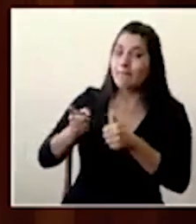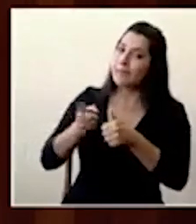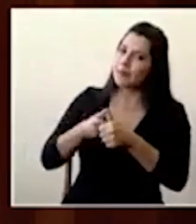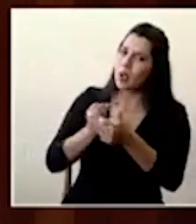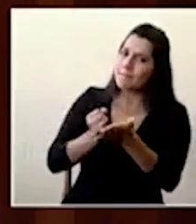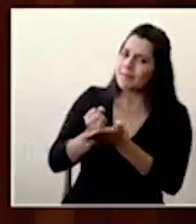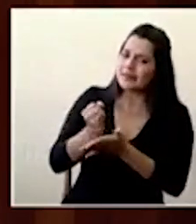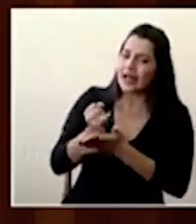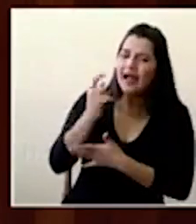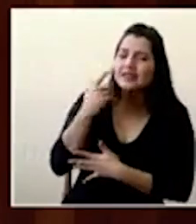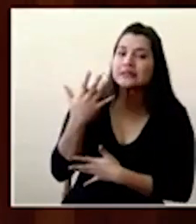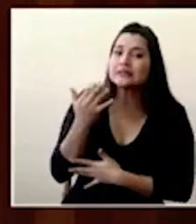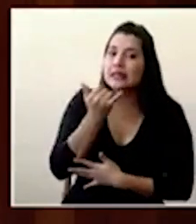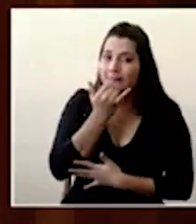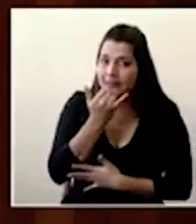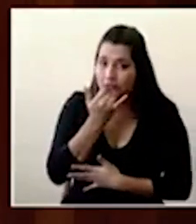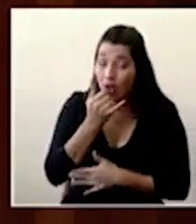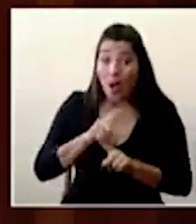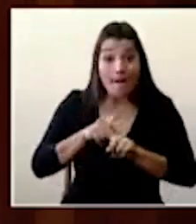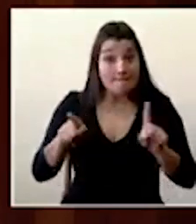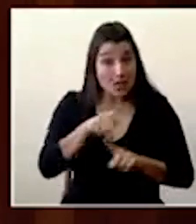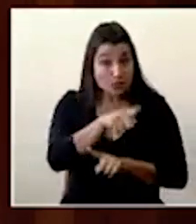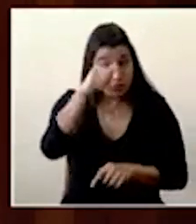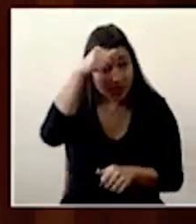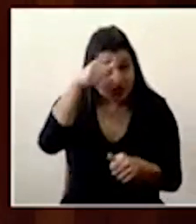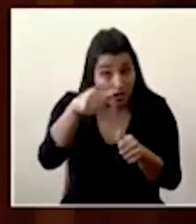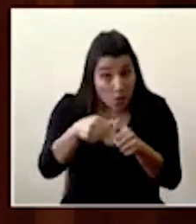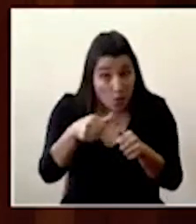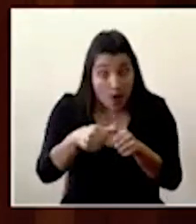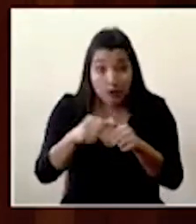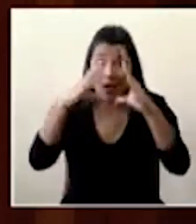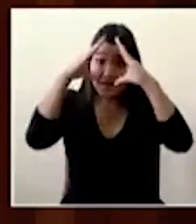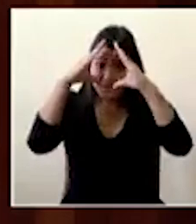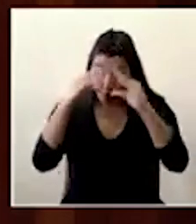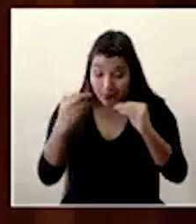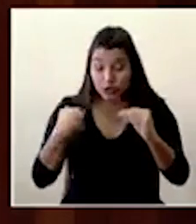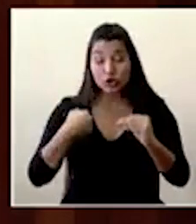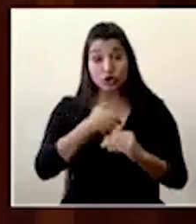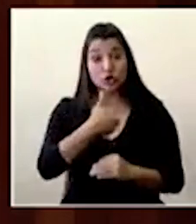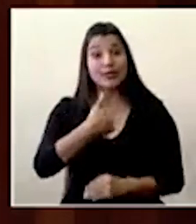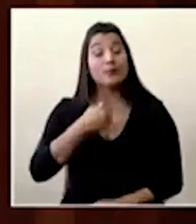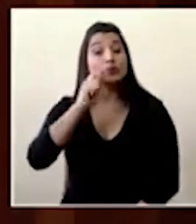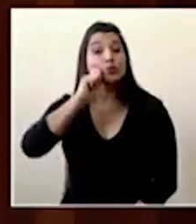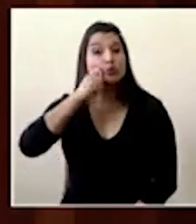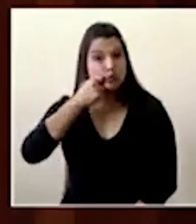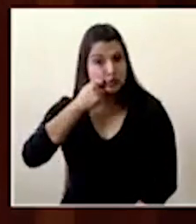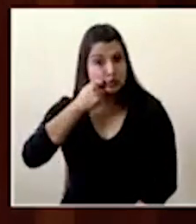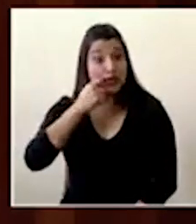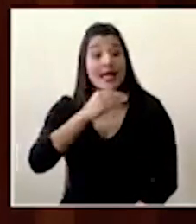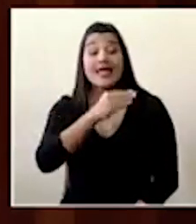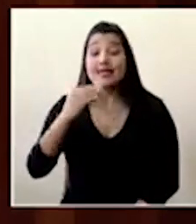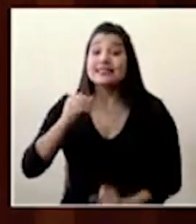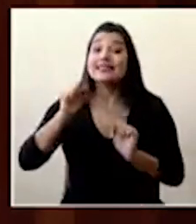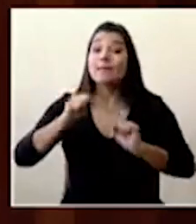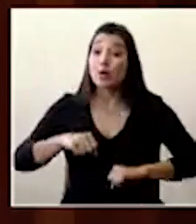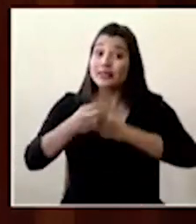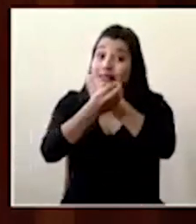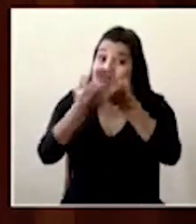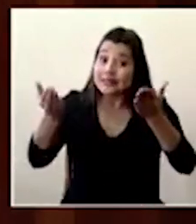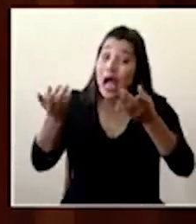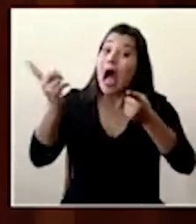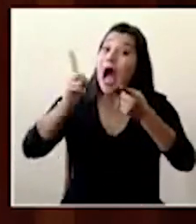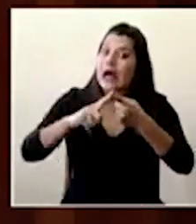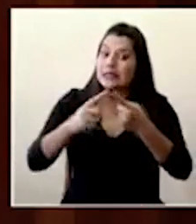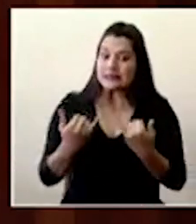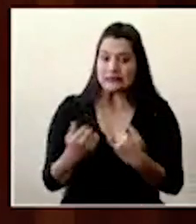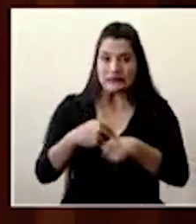que ocurrió, pero debemos recordar a todas las personas que los datos que se manejan son confidenciales y se harán públicos hasta el momento que se hagan las